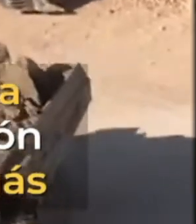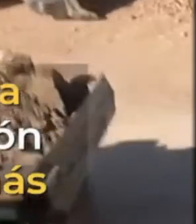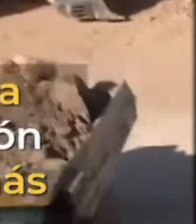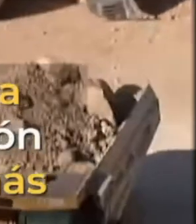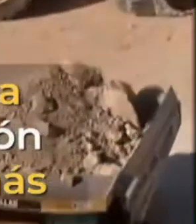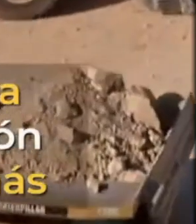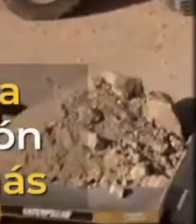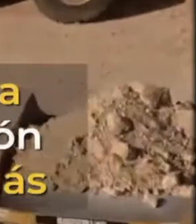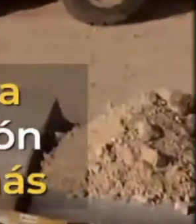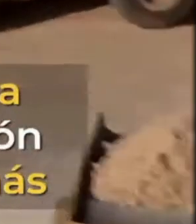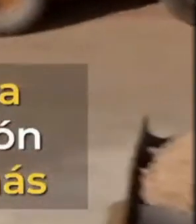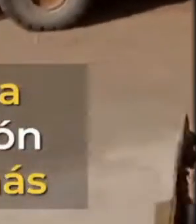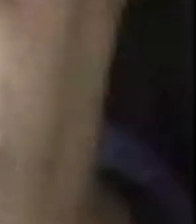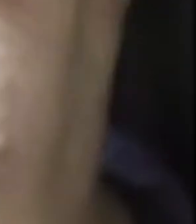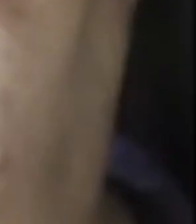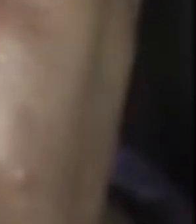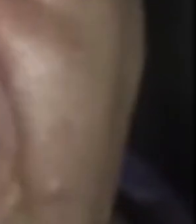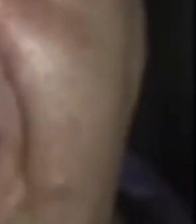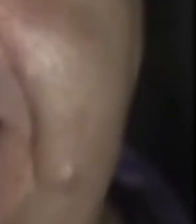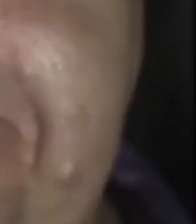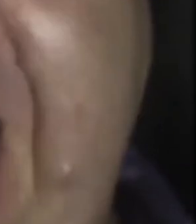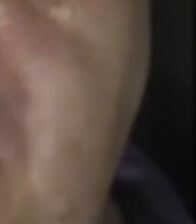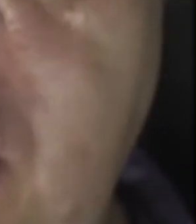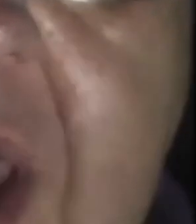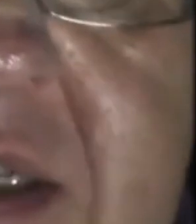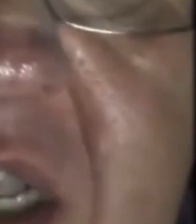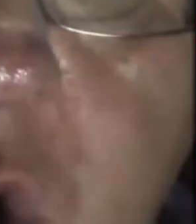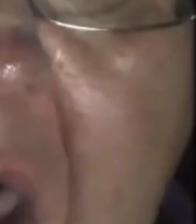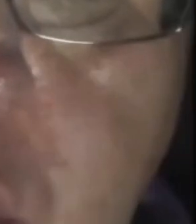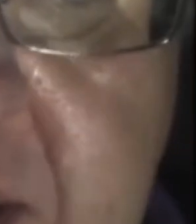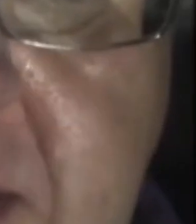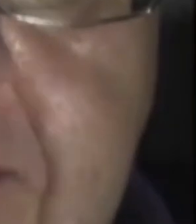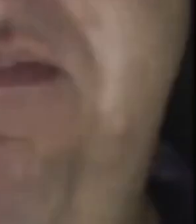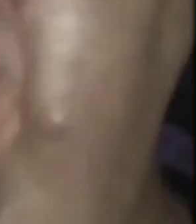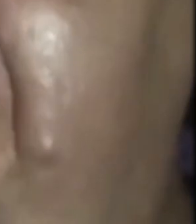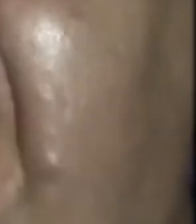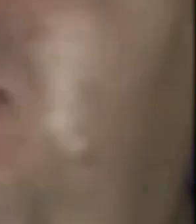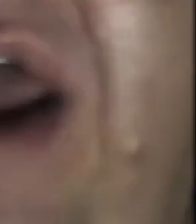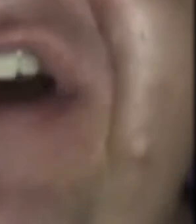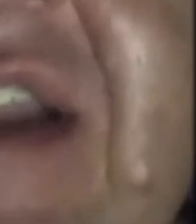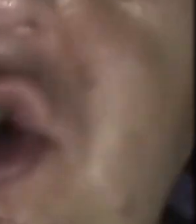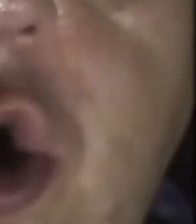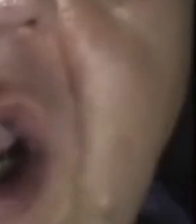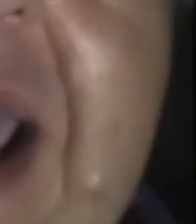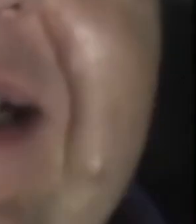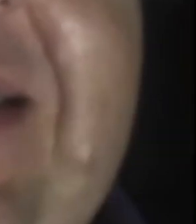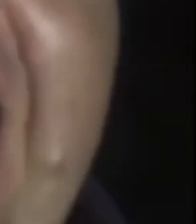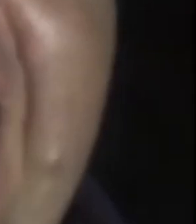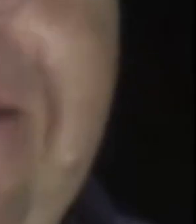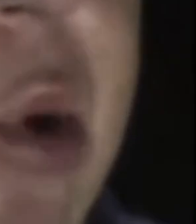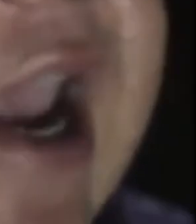debajo del manto freático por el impacto de una de estas voladuras pudiera haber alguna afectación